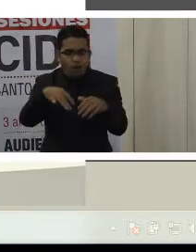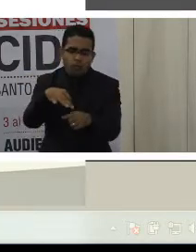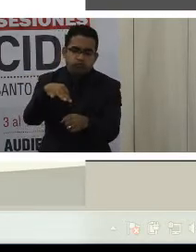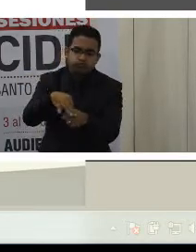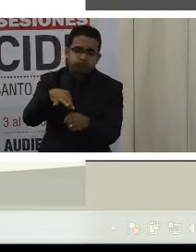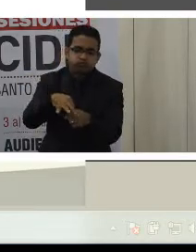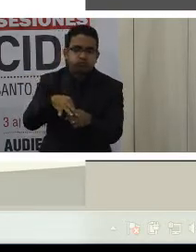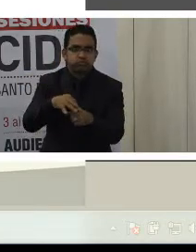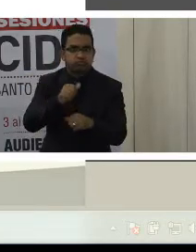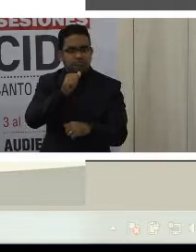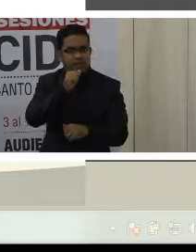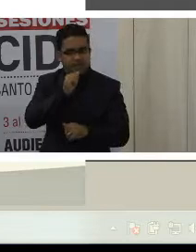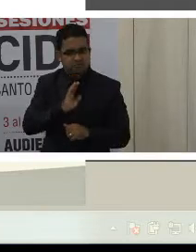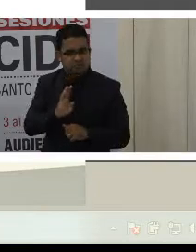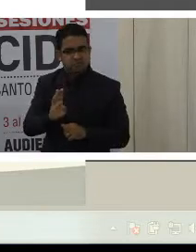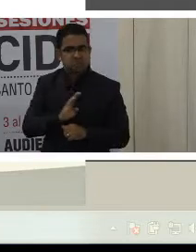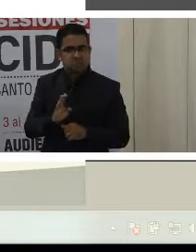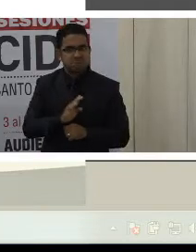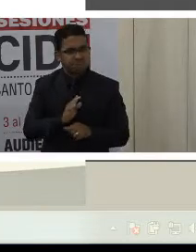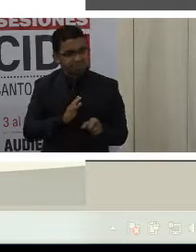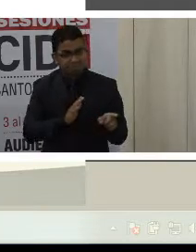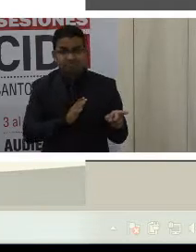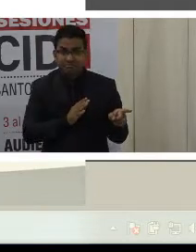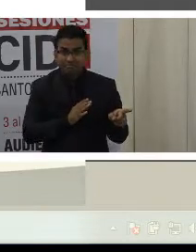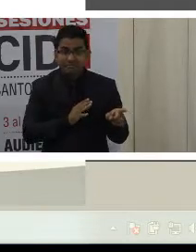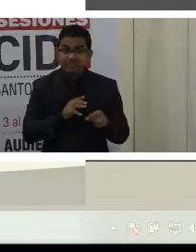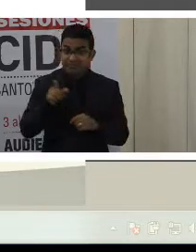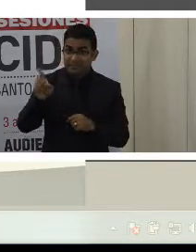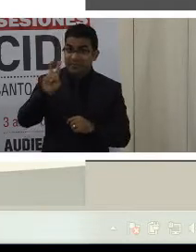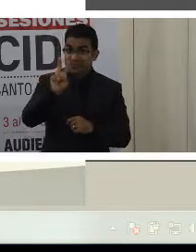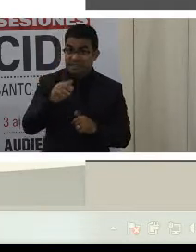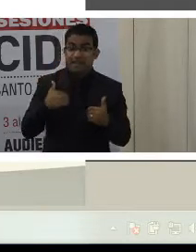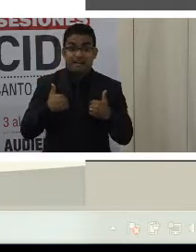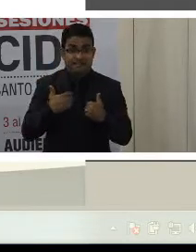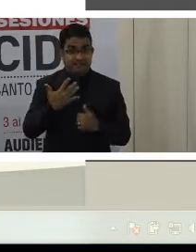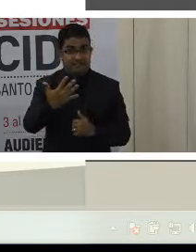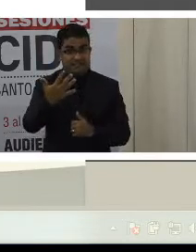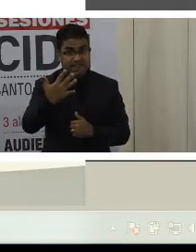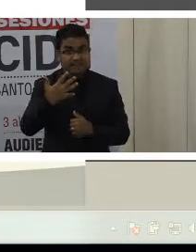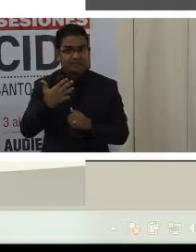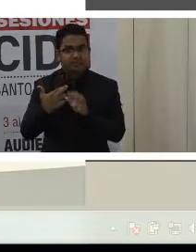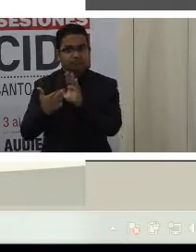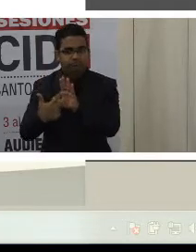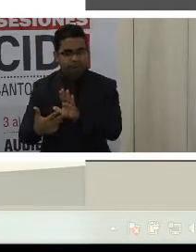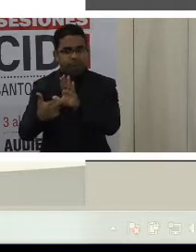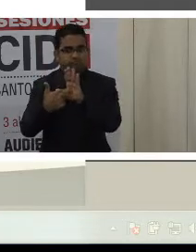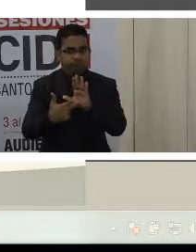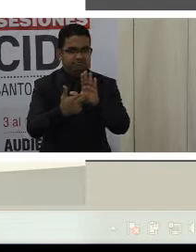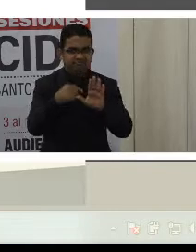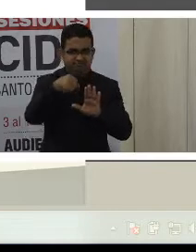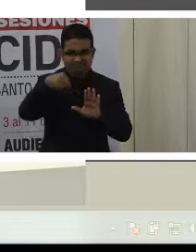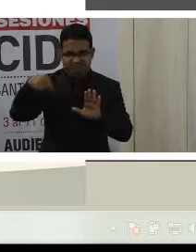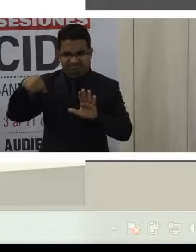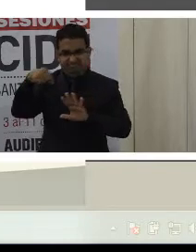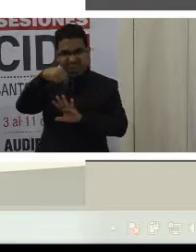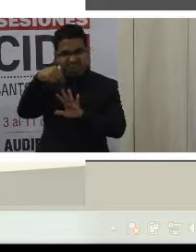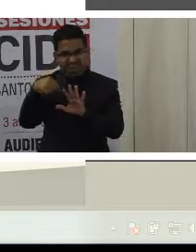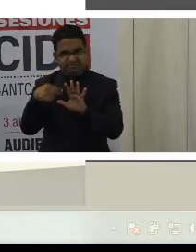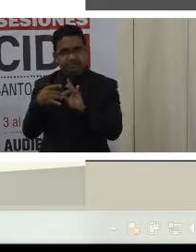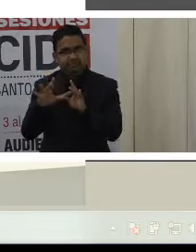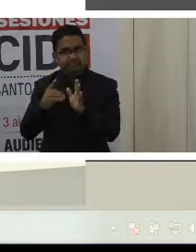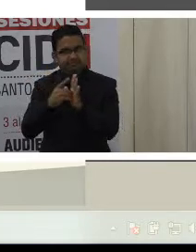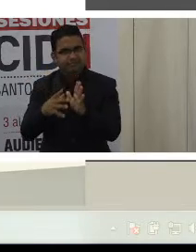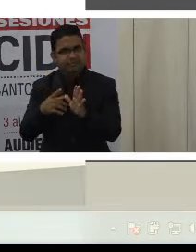Hoy la constituyente que funciona en Venezuela tiene cinco voceros y voceras de las personas con discapacidad que son